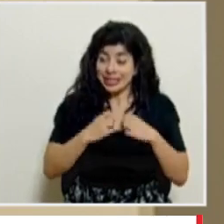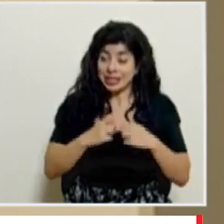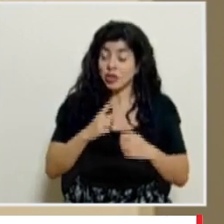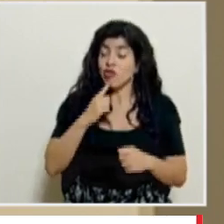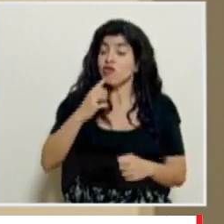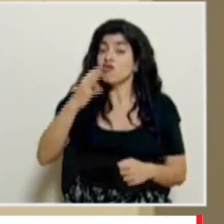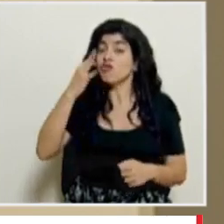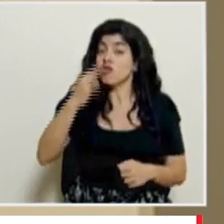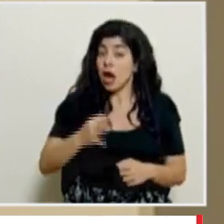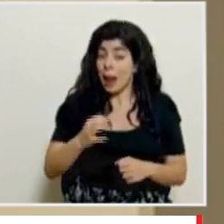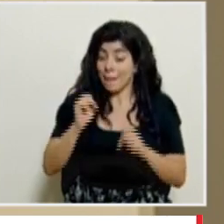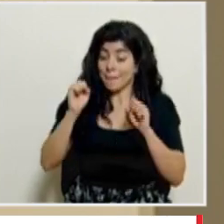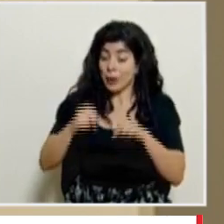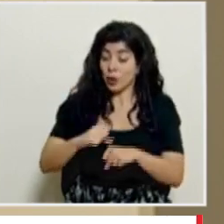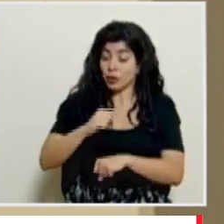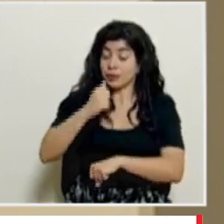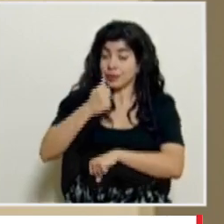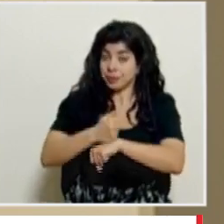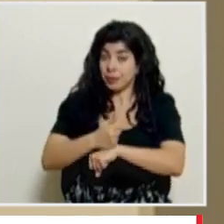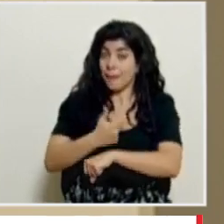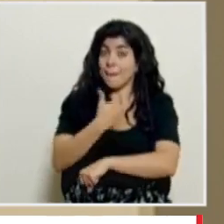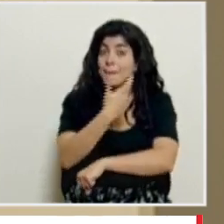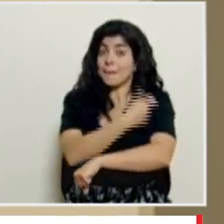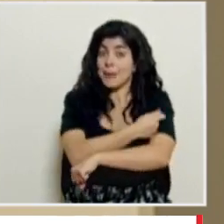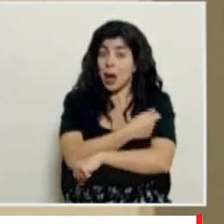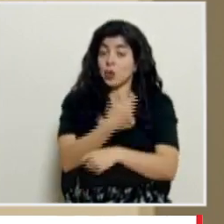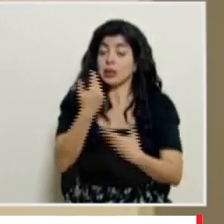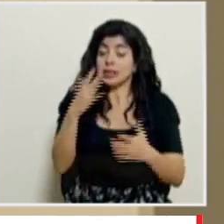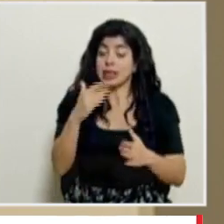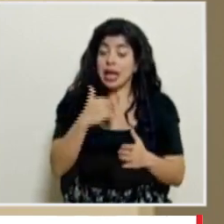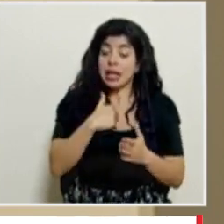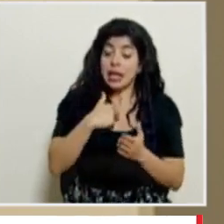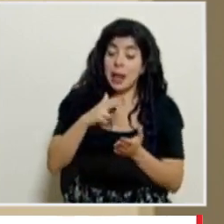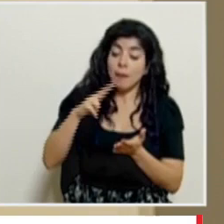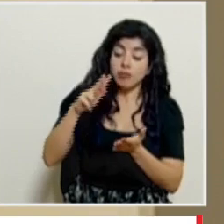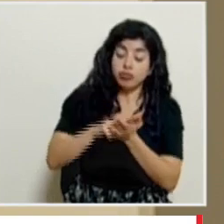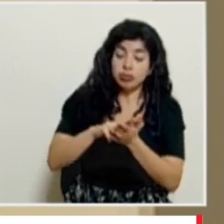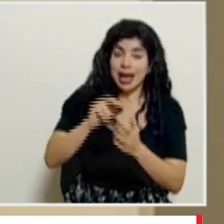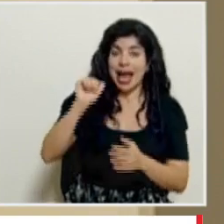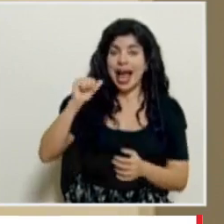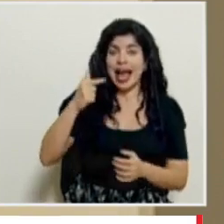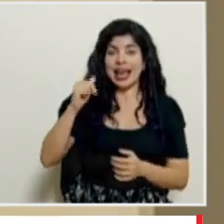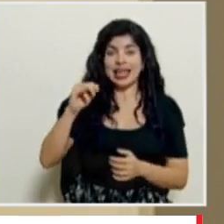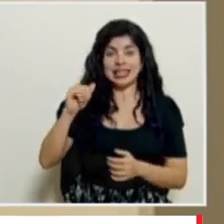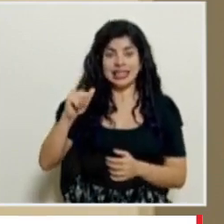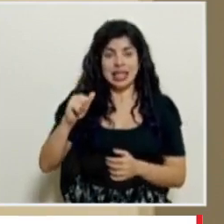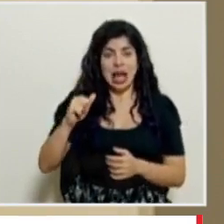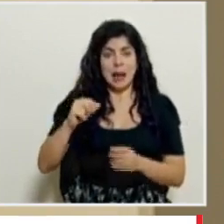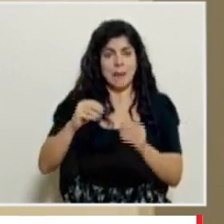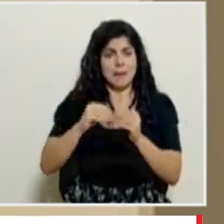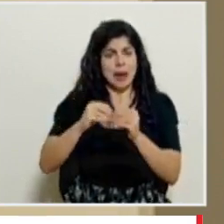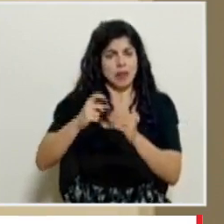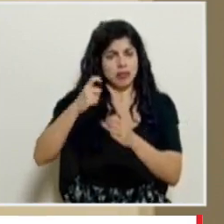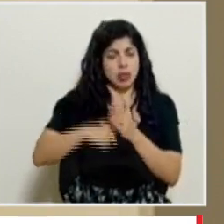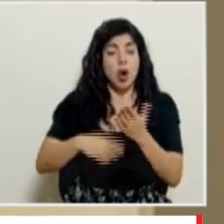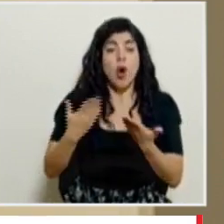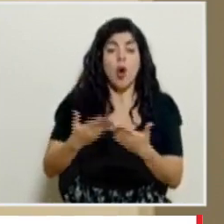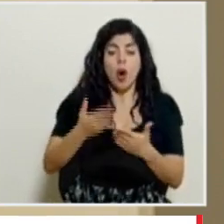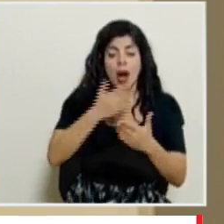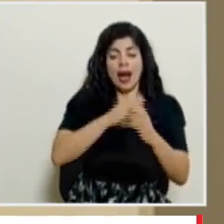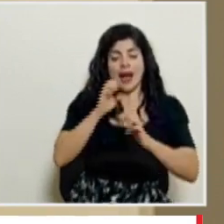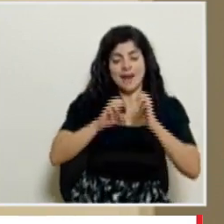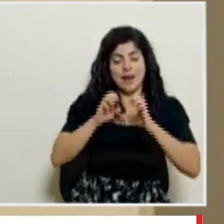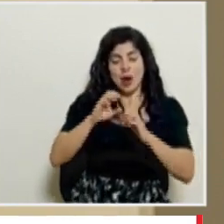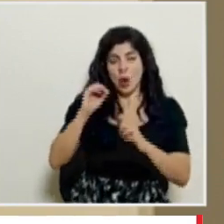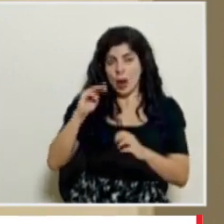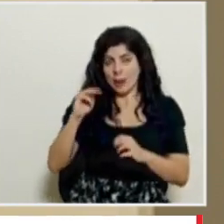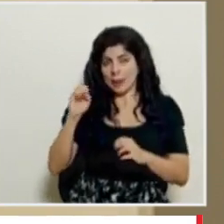real que se pueda concretar que la vacuna ya tenga una aprobación de una agencia estricta o bien una precalificación de la Organización